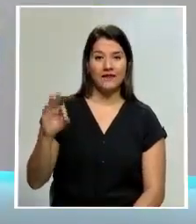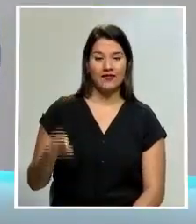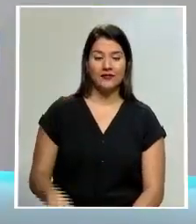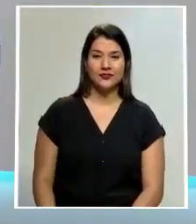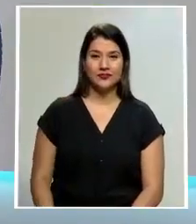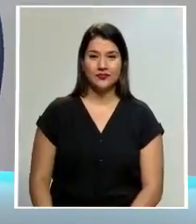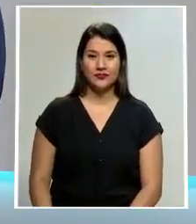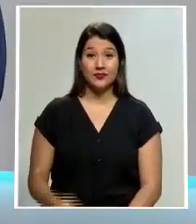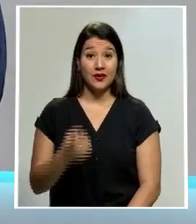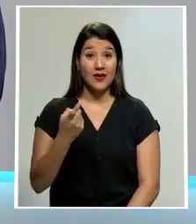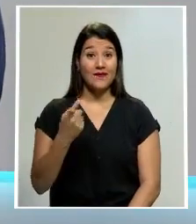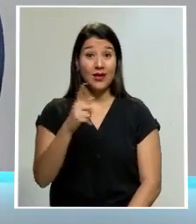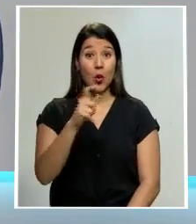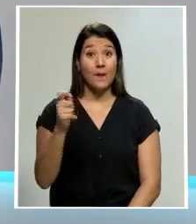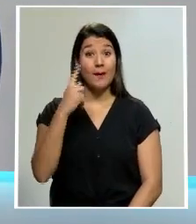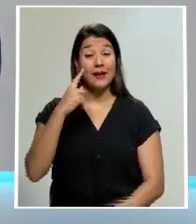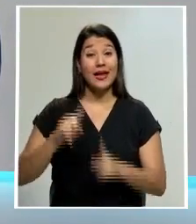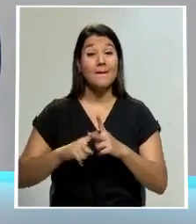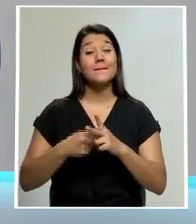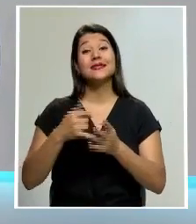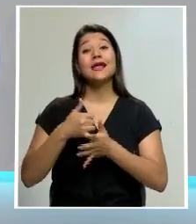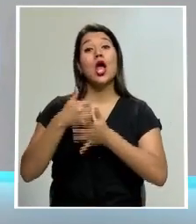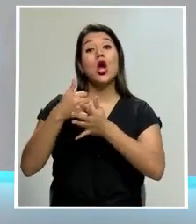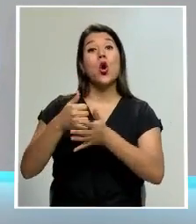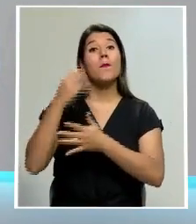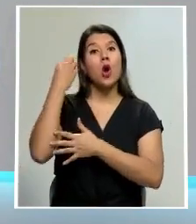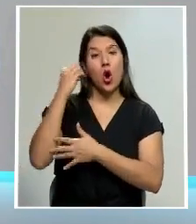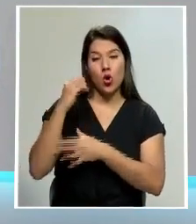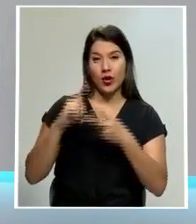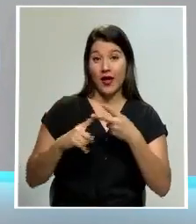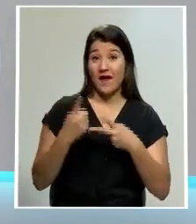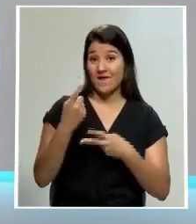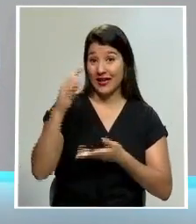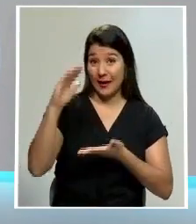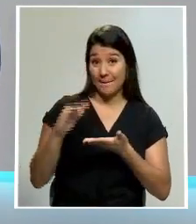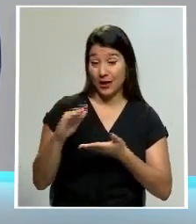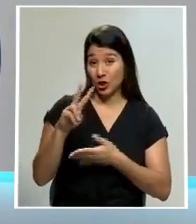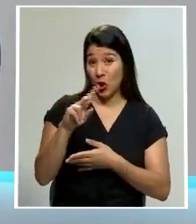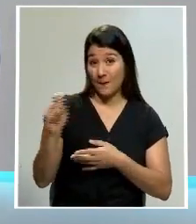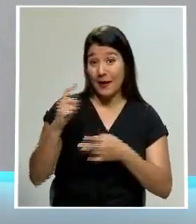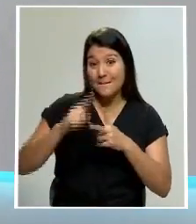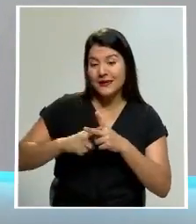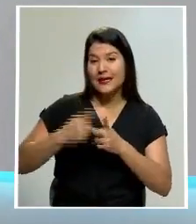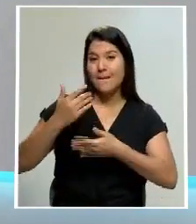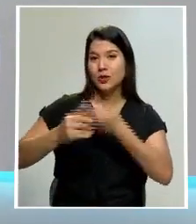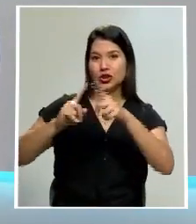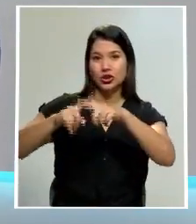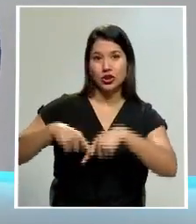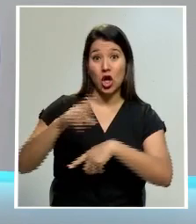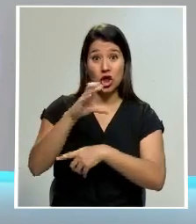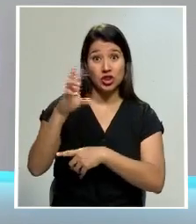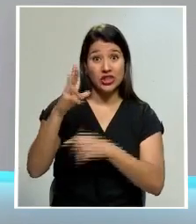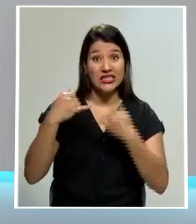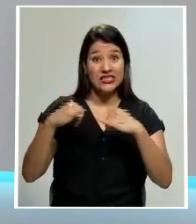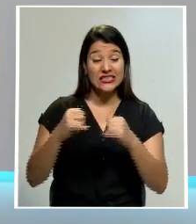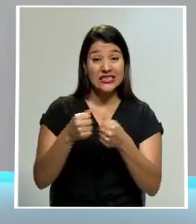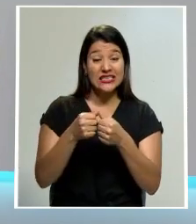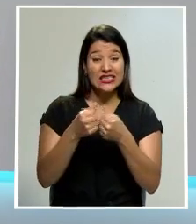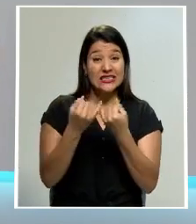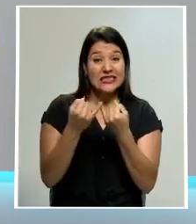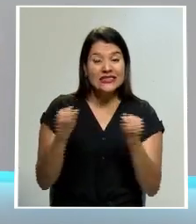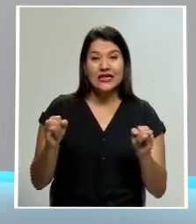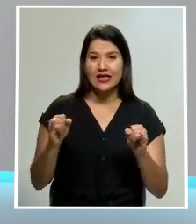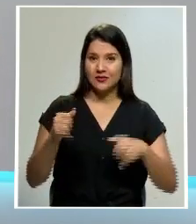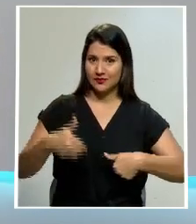Aún más de que se dispute la Copa de Oro y a menos de dos meses para el debut de la eliminatoria, Costa Rica sigue sin técnico, mientras seis de sus siete